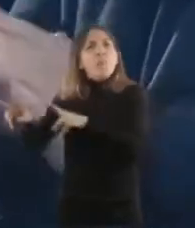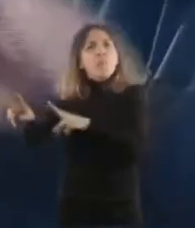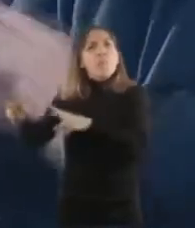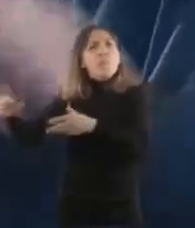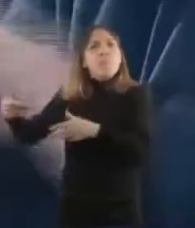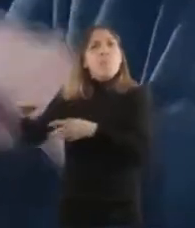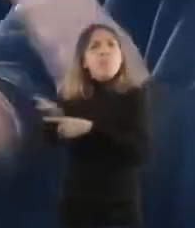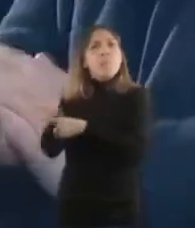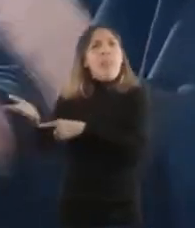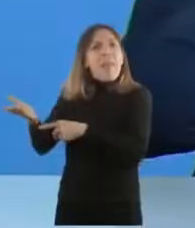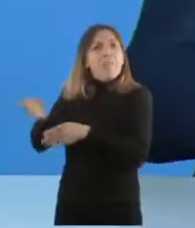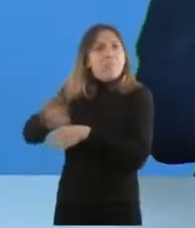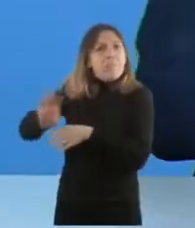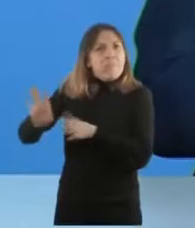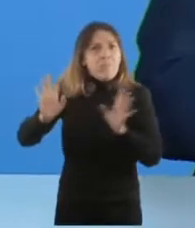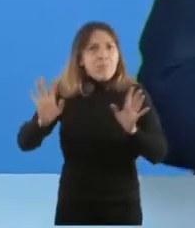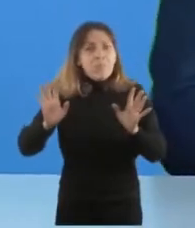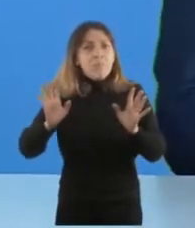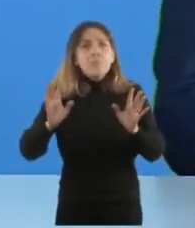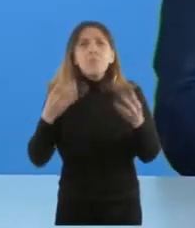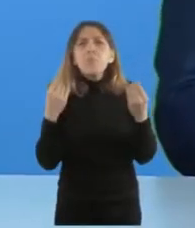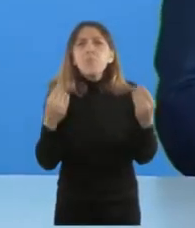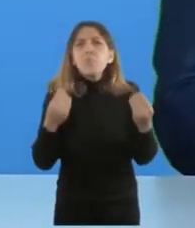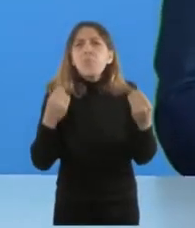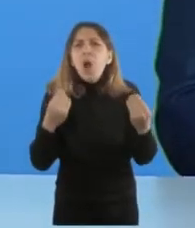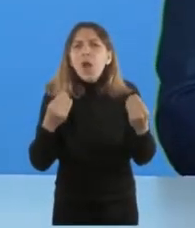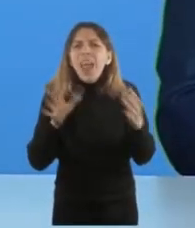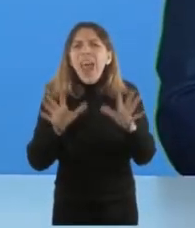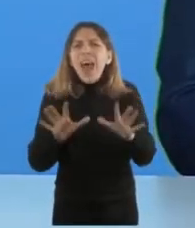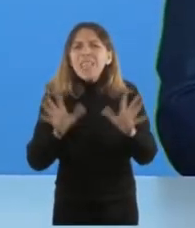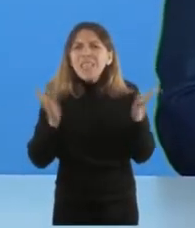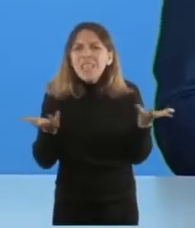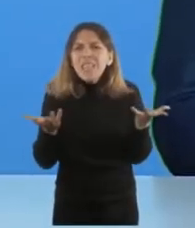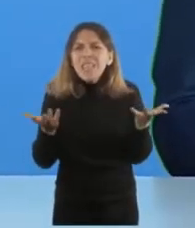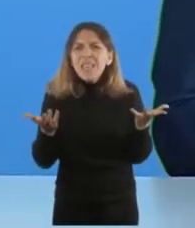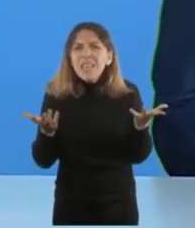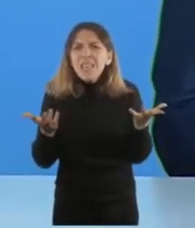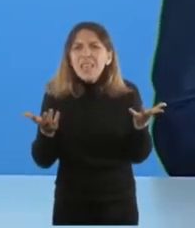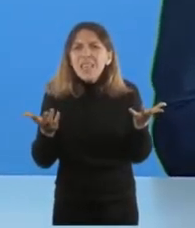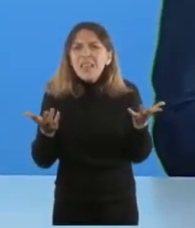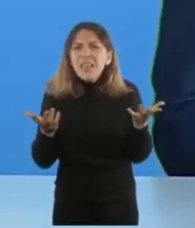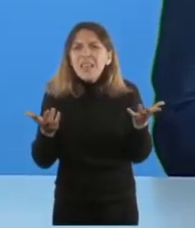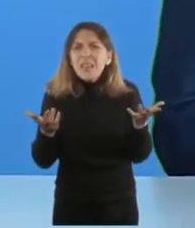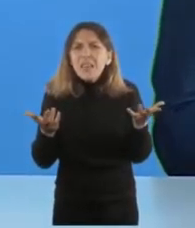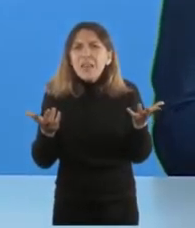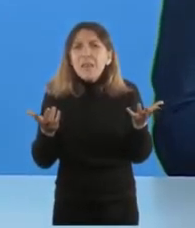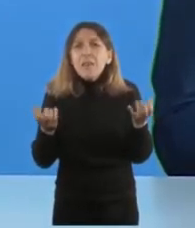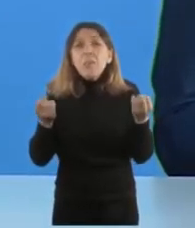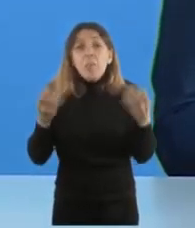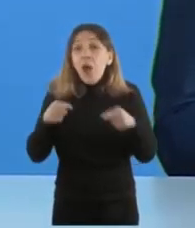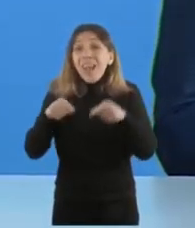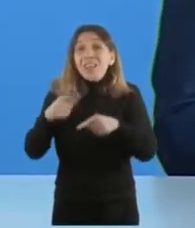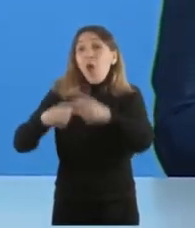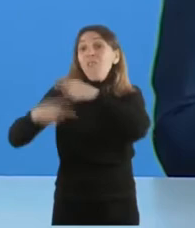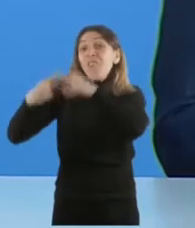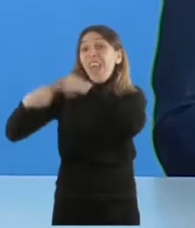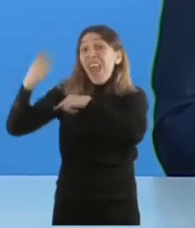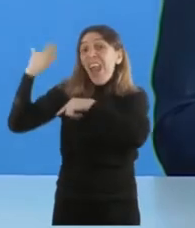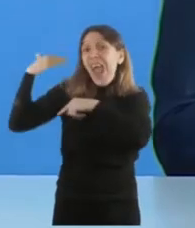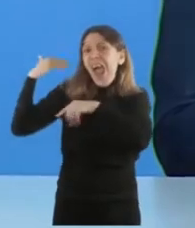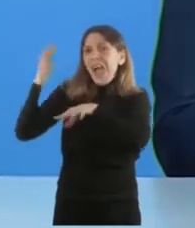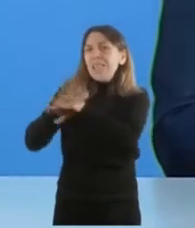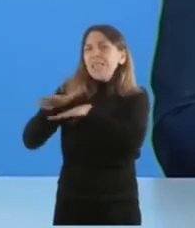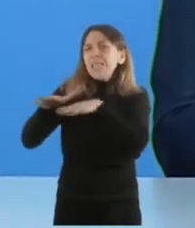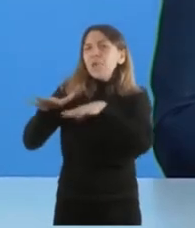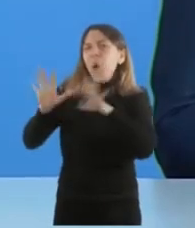pero por qué, por qué se hacía, porque esto nace en un momento especial